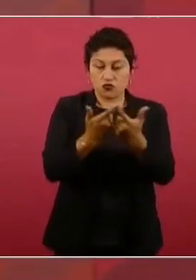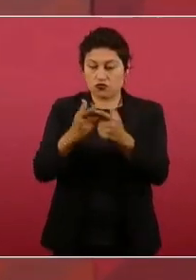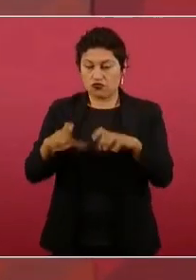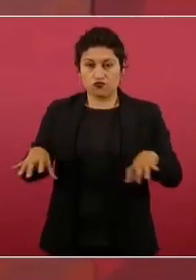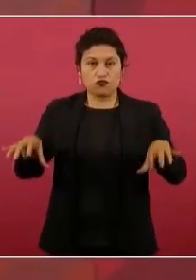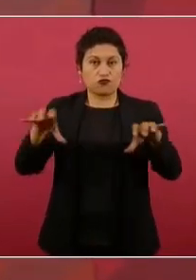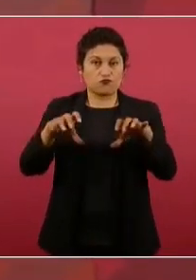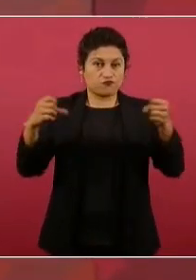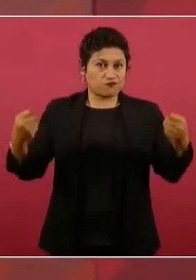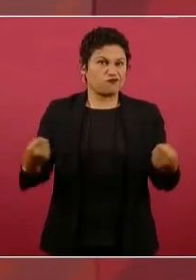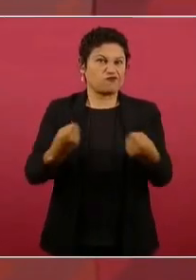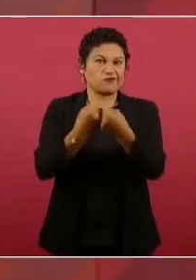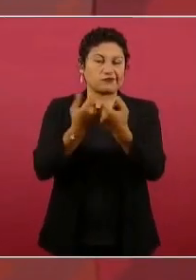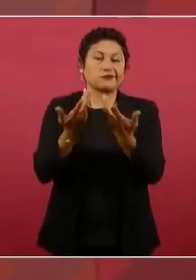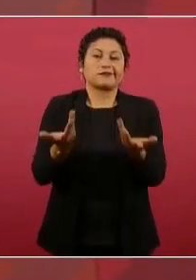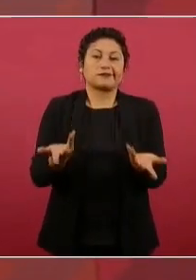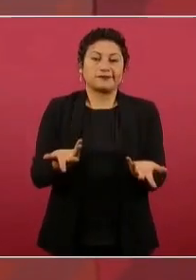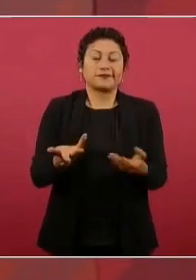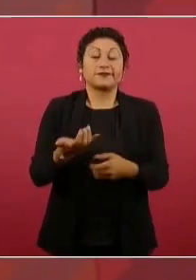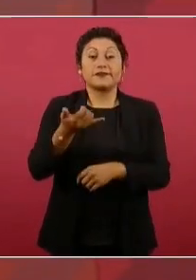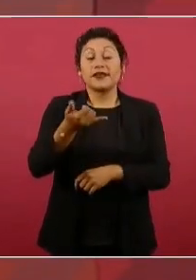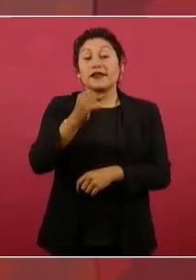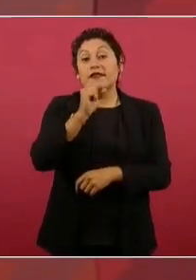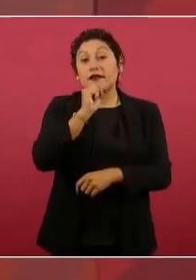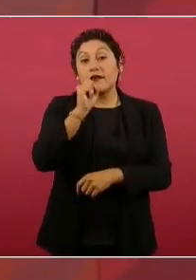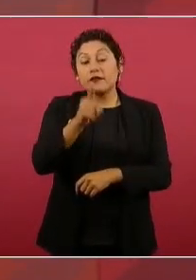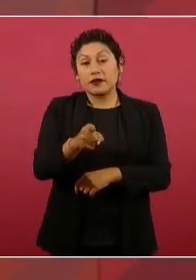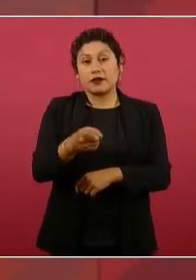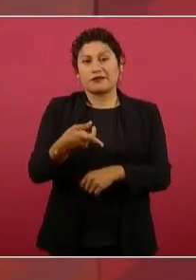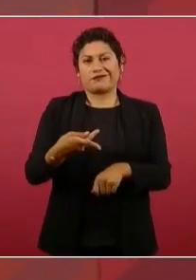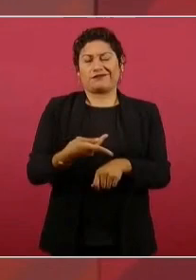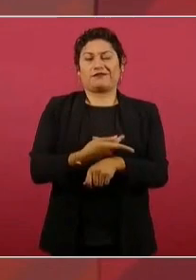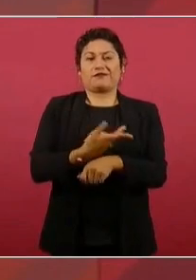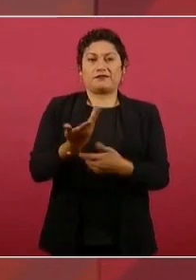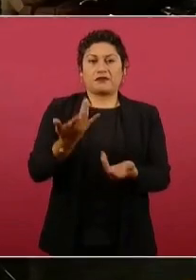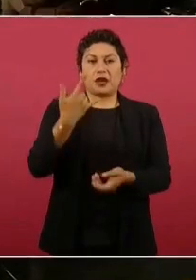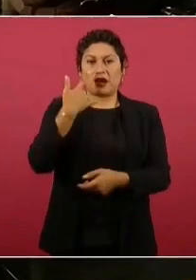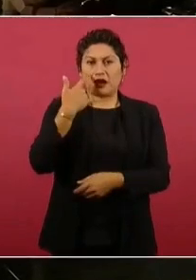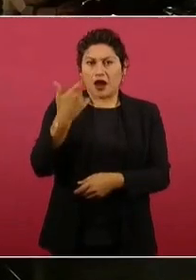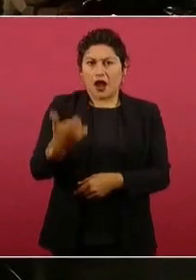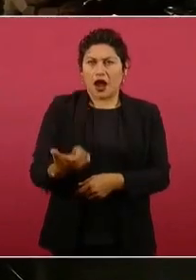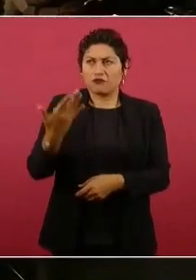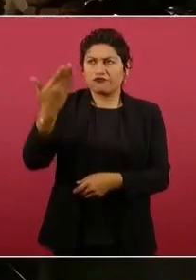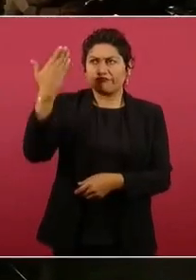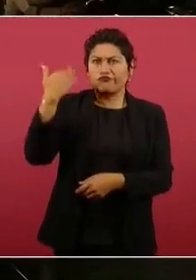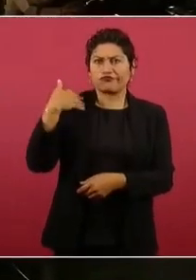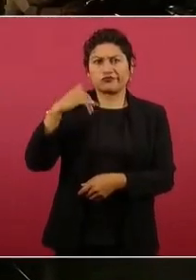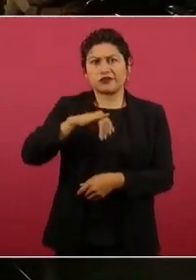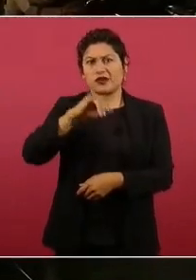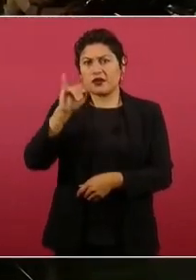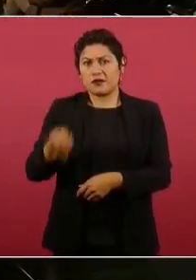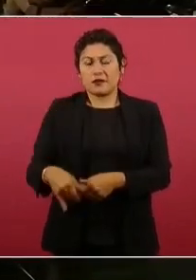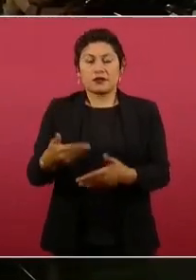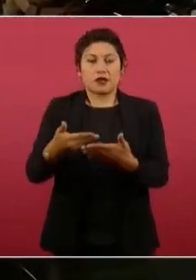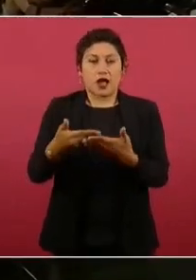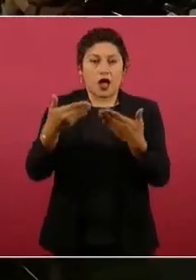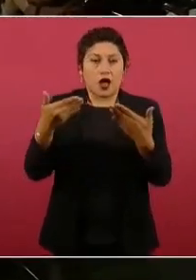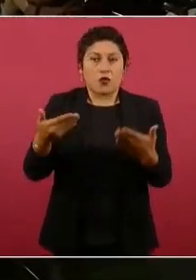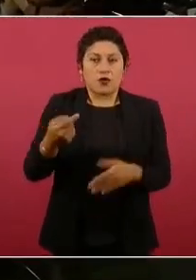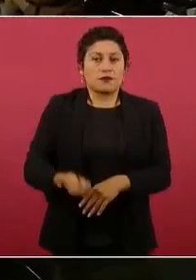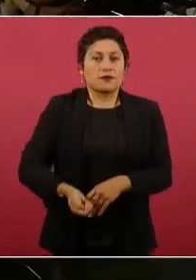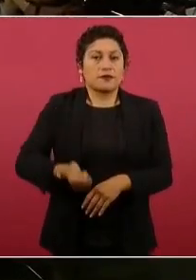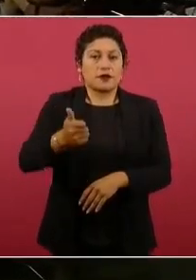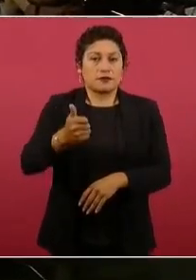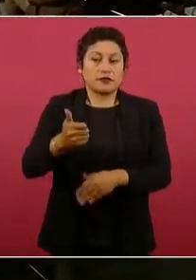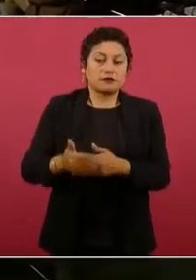algo que no se había presentado, y ojalá no se repita, porque